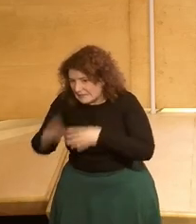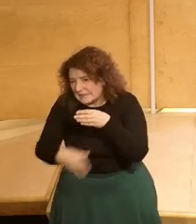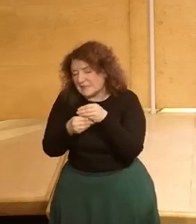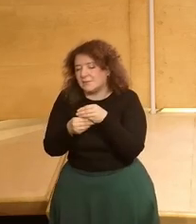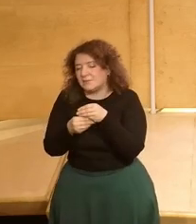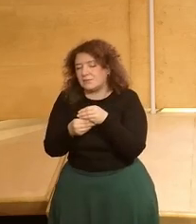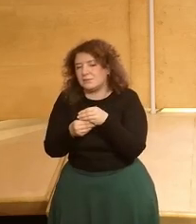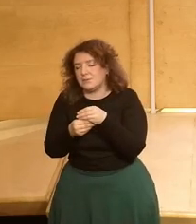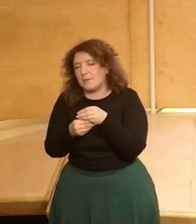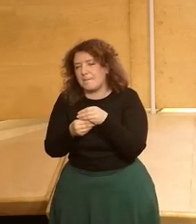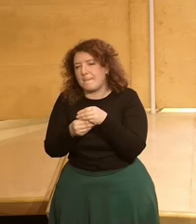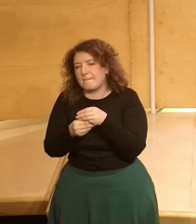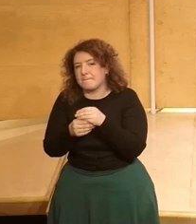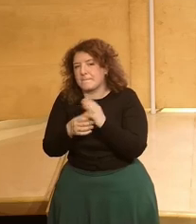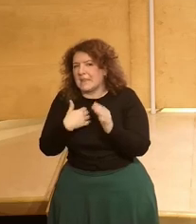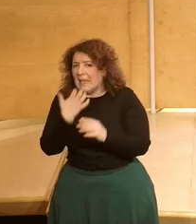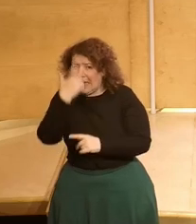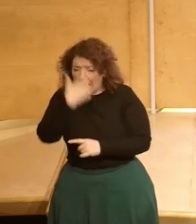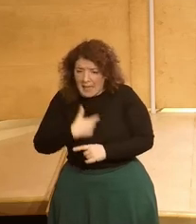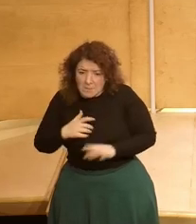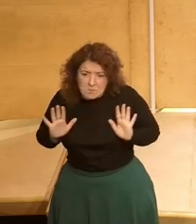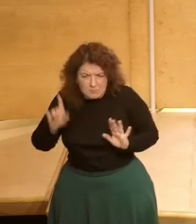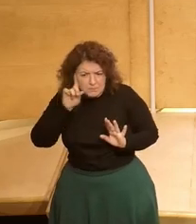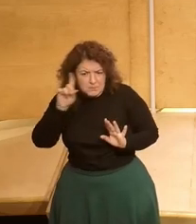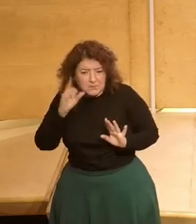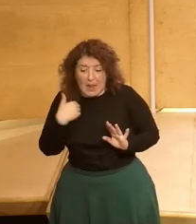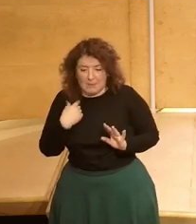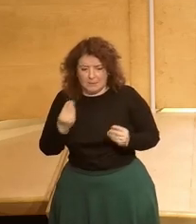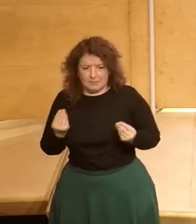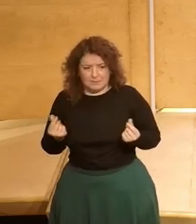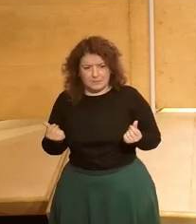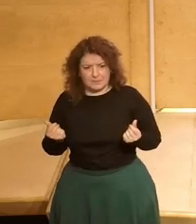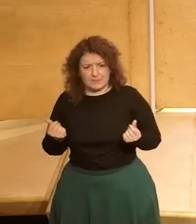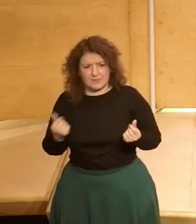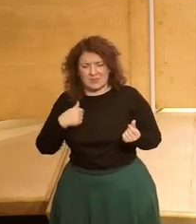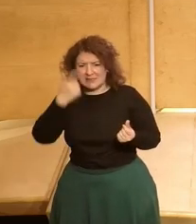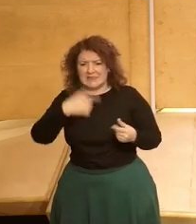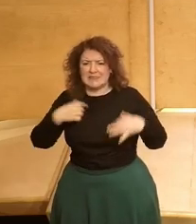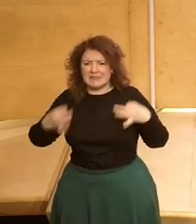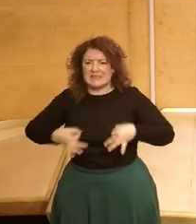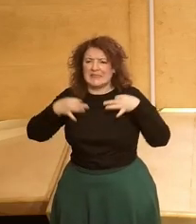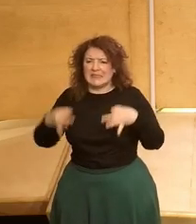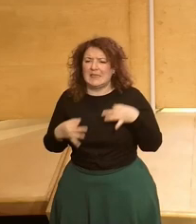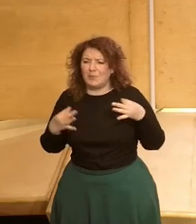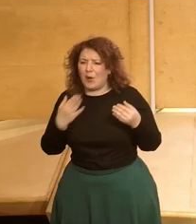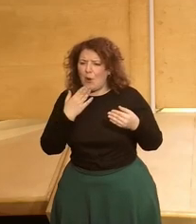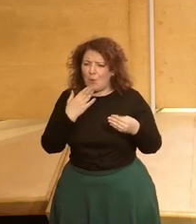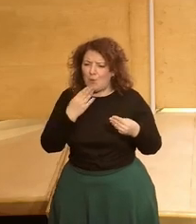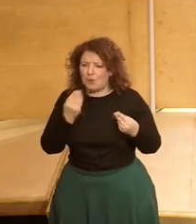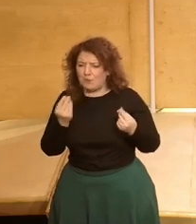quizá con no sé si con mi mismo ejemplo pero a mí me pasaba un poco que siempre me me generaba como